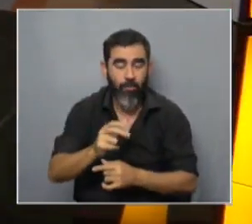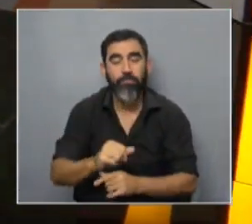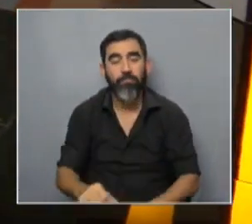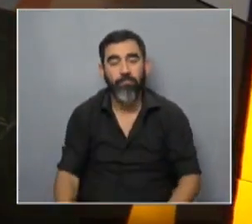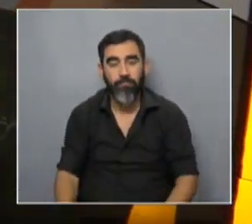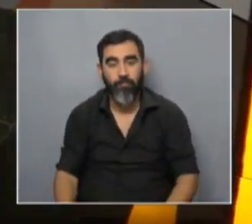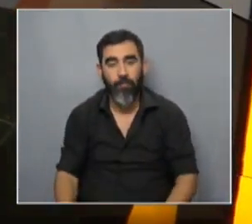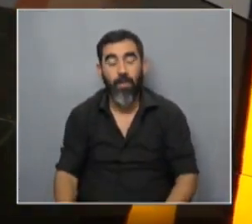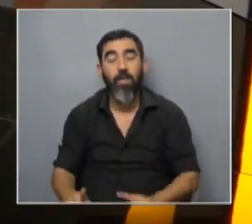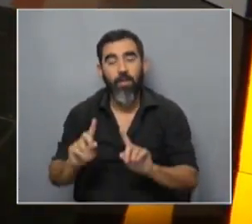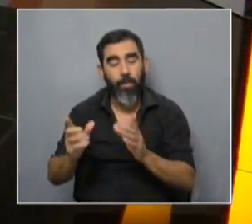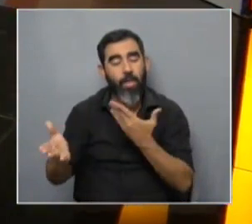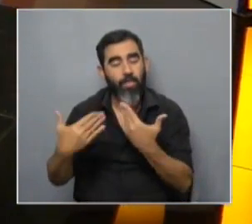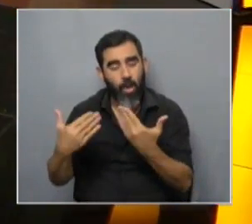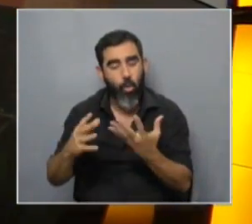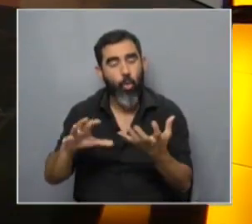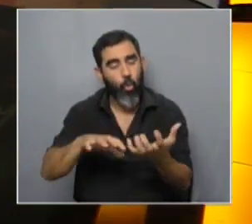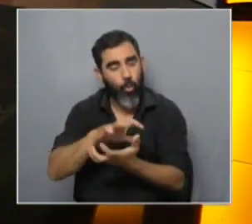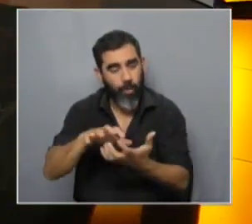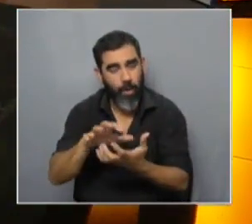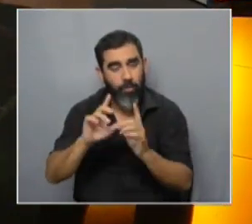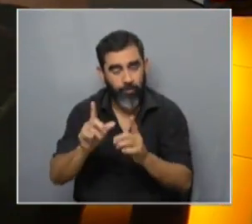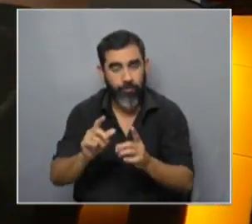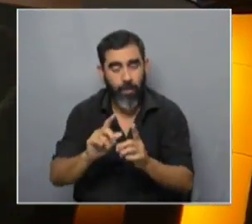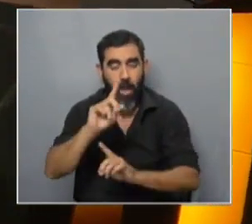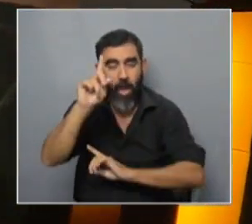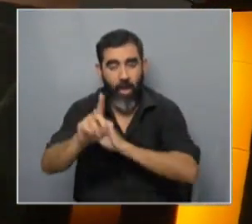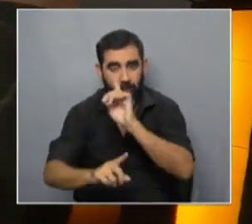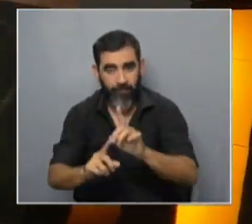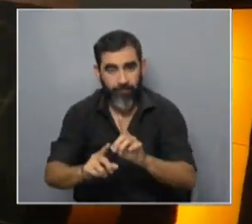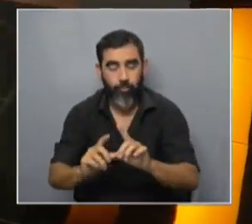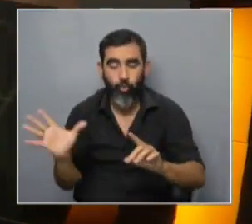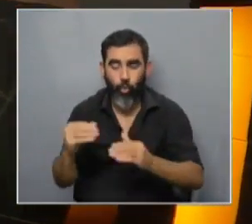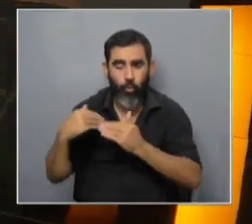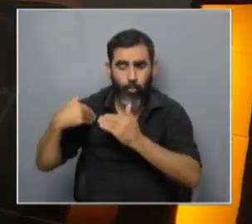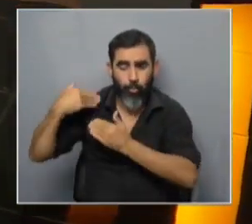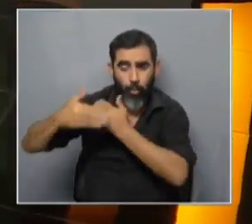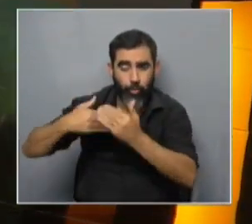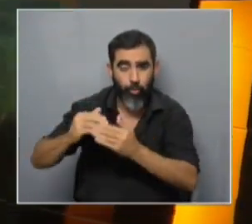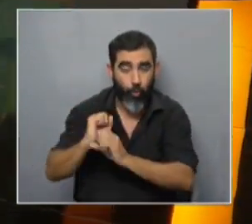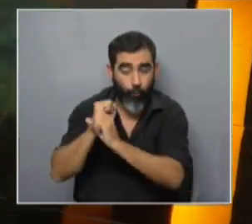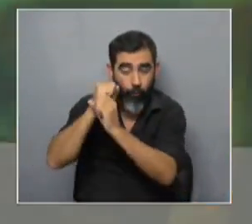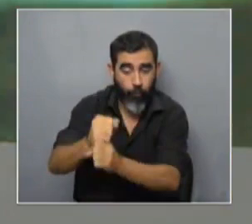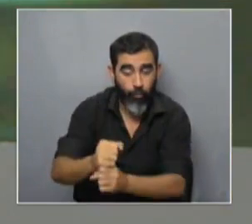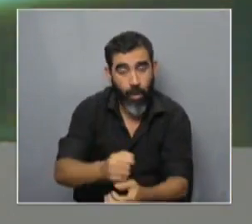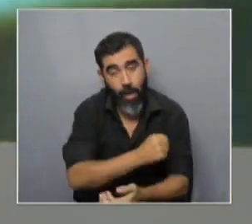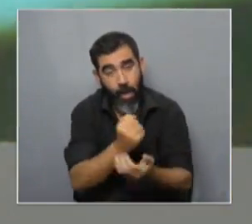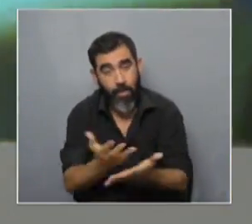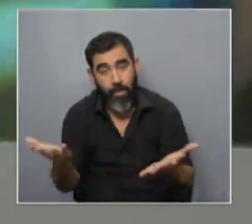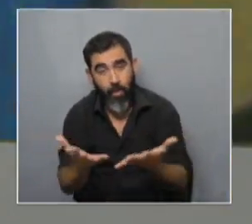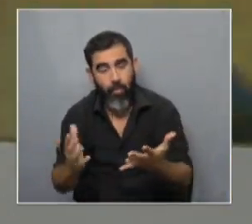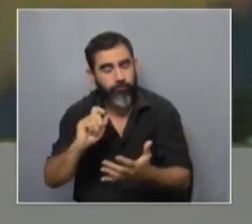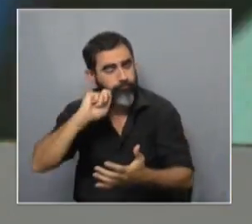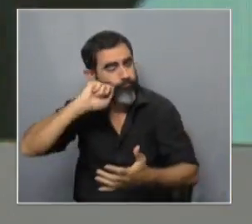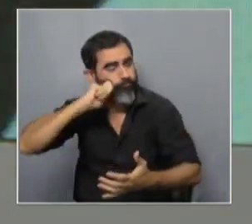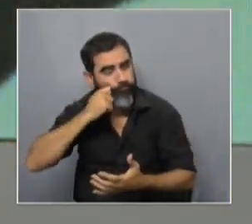hace complicado algunas veces pero se enriquece se enriquece fue sin duda todo el proceso desde la creación hasta hoy en día tremendamente